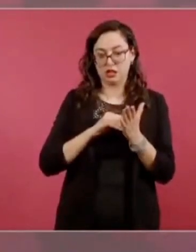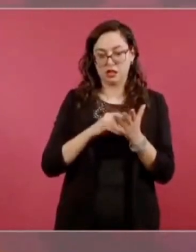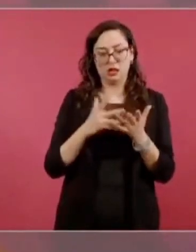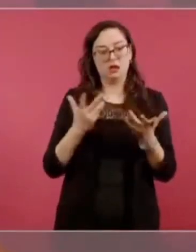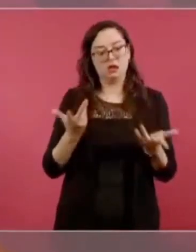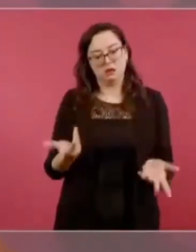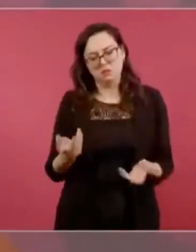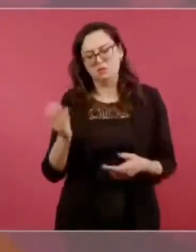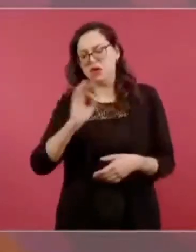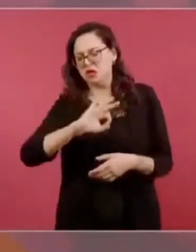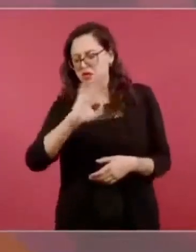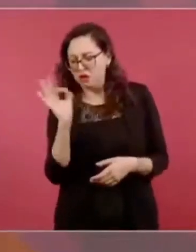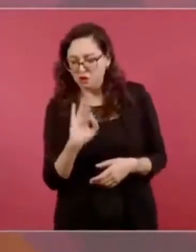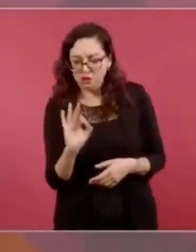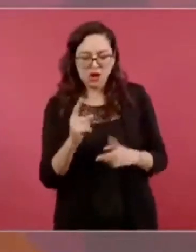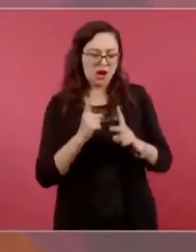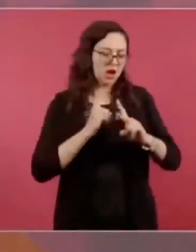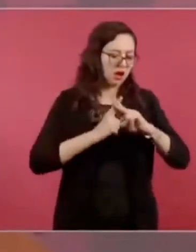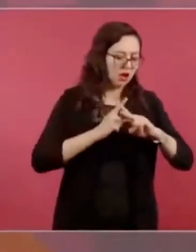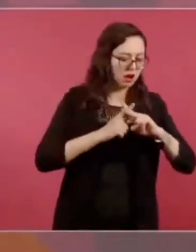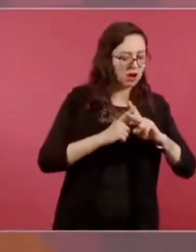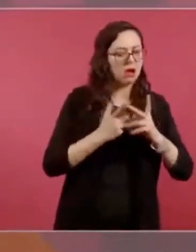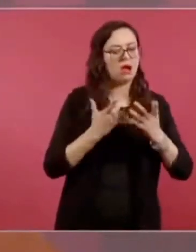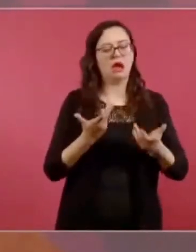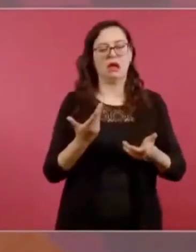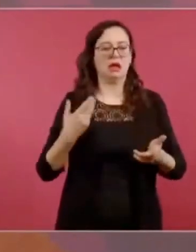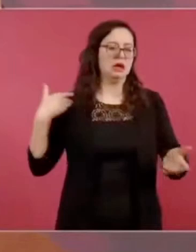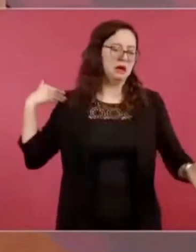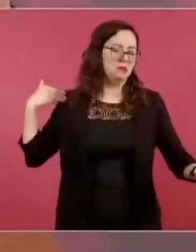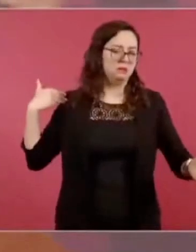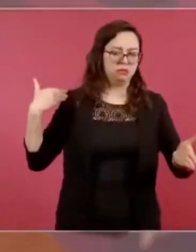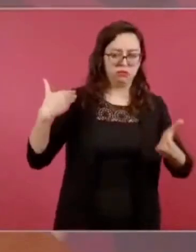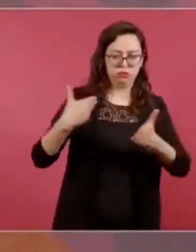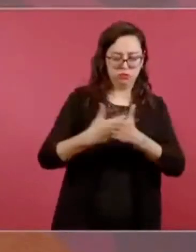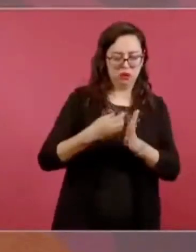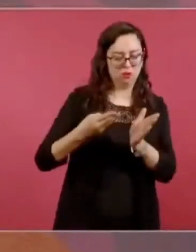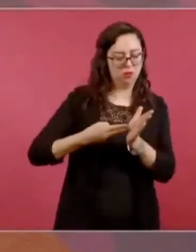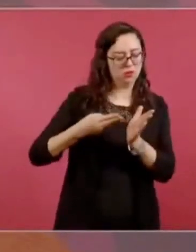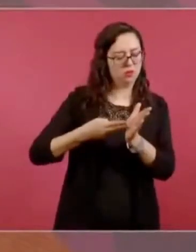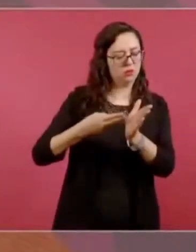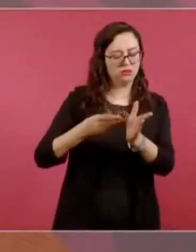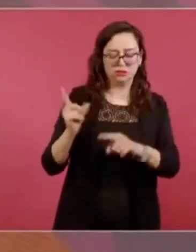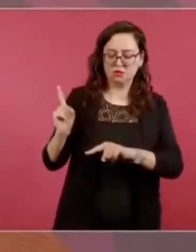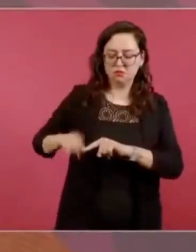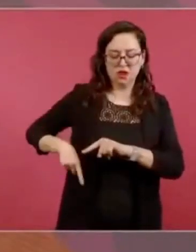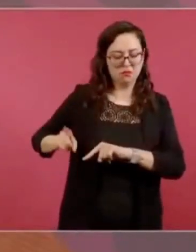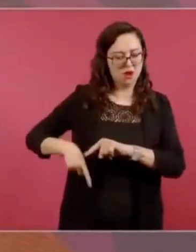quitas por recargos, multas,